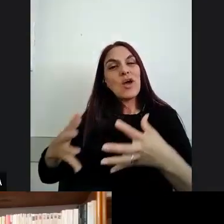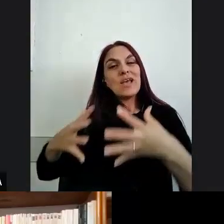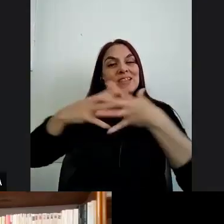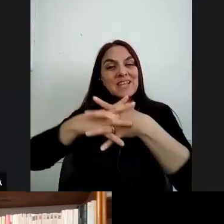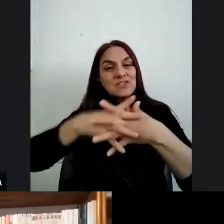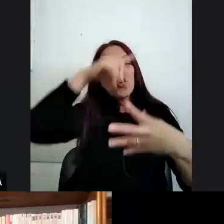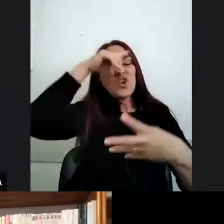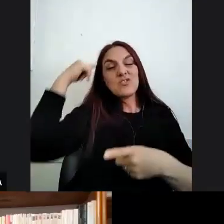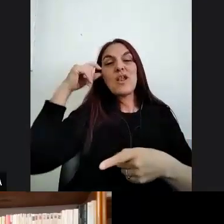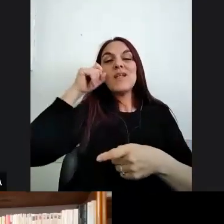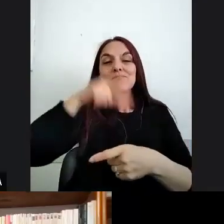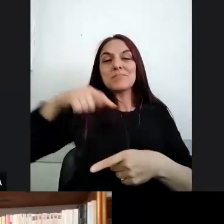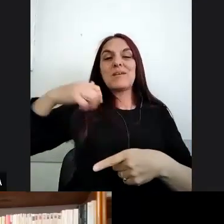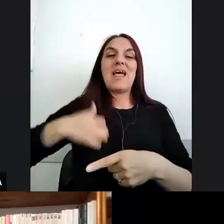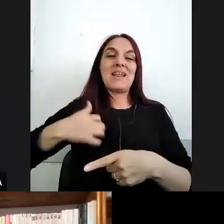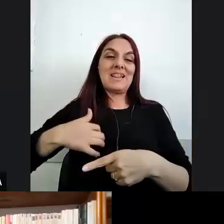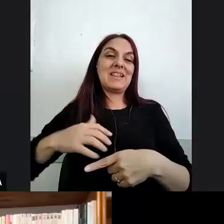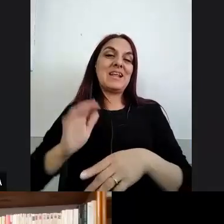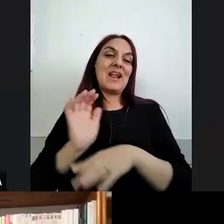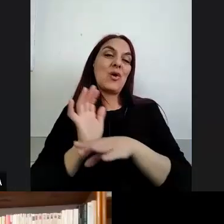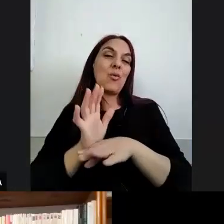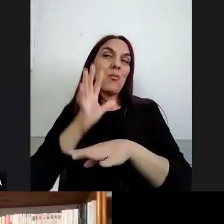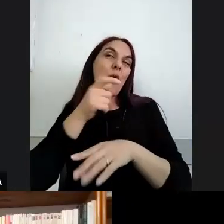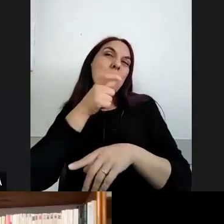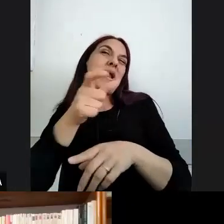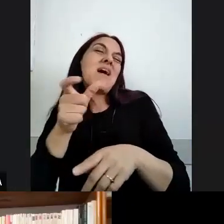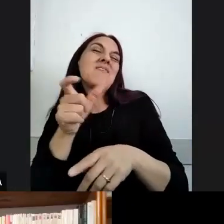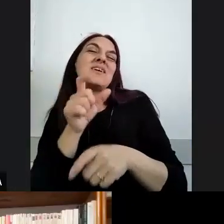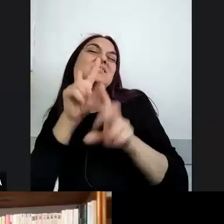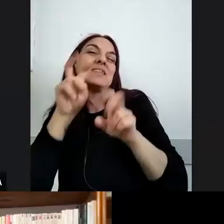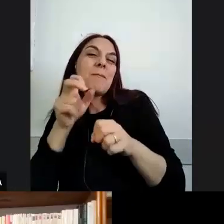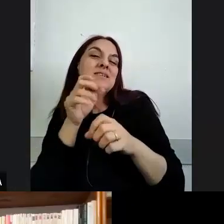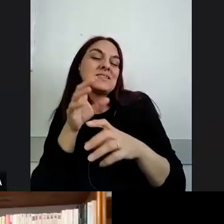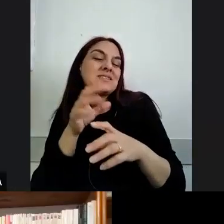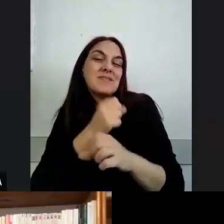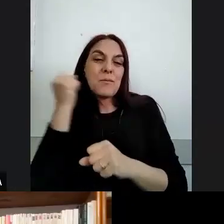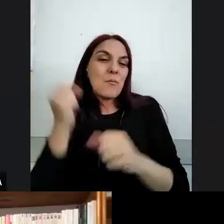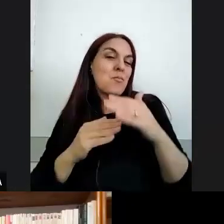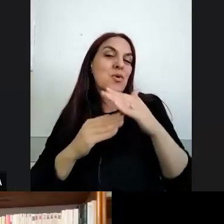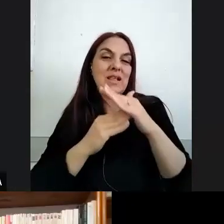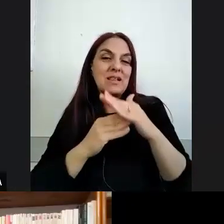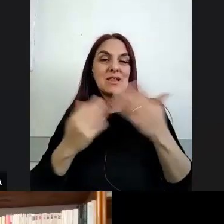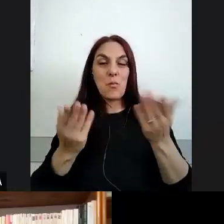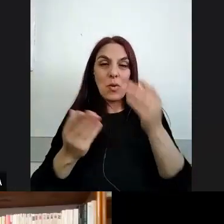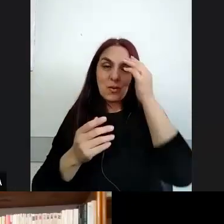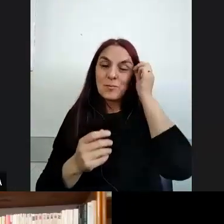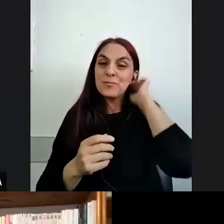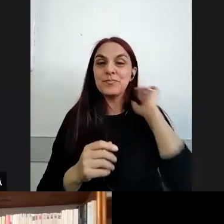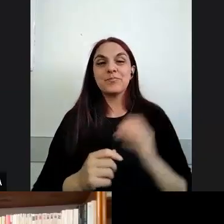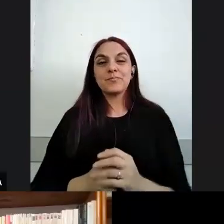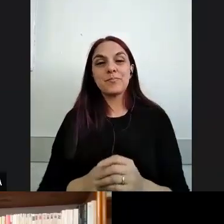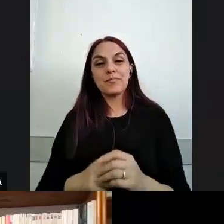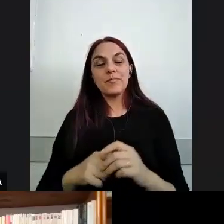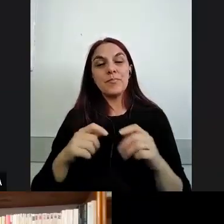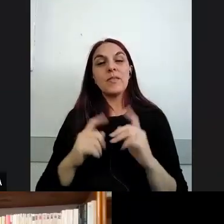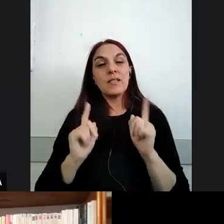argentino ¿no? como cuestiones claves bueno en esta línea creo que digamos el aporte es también